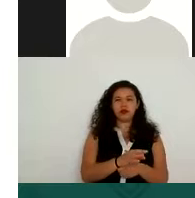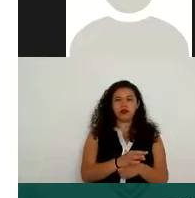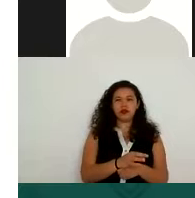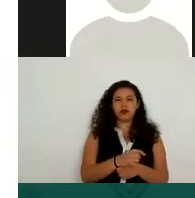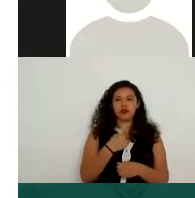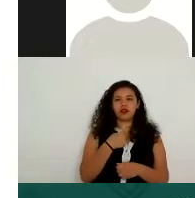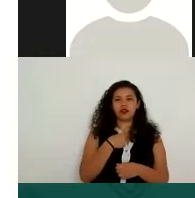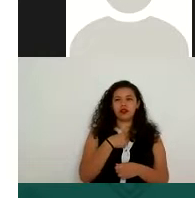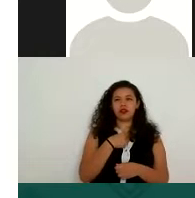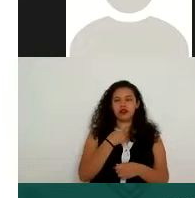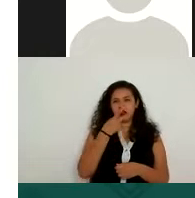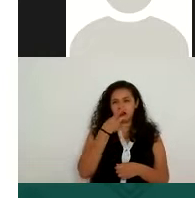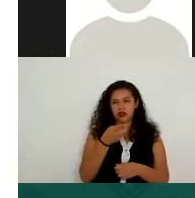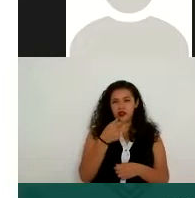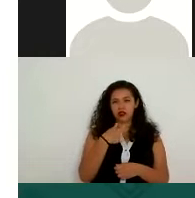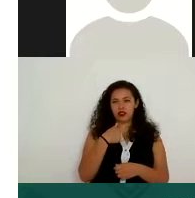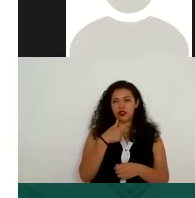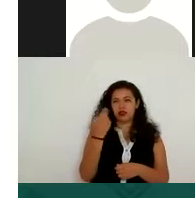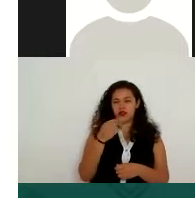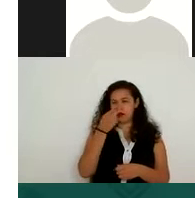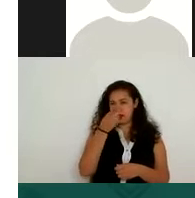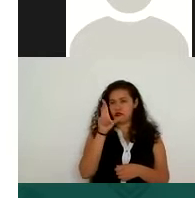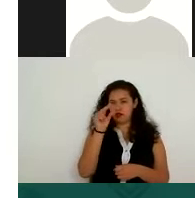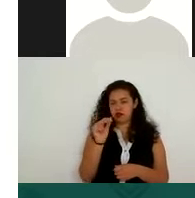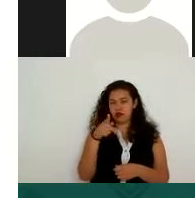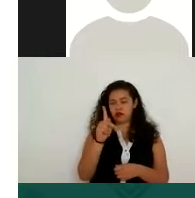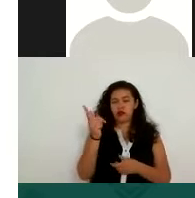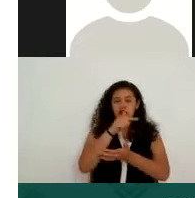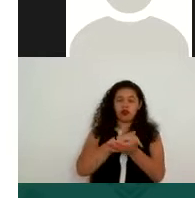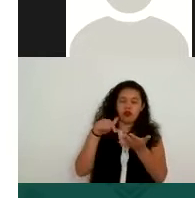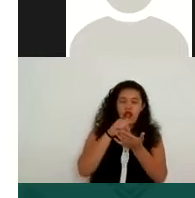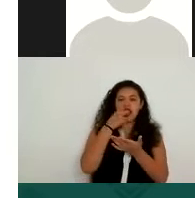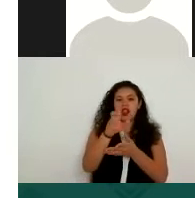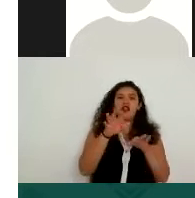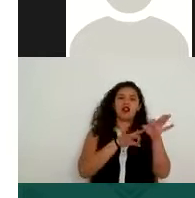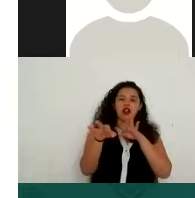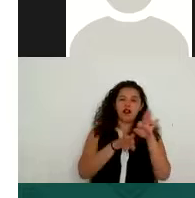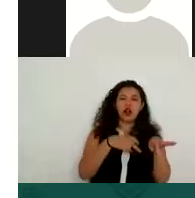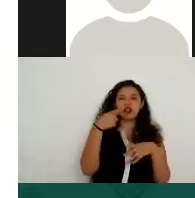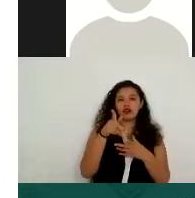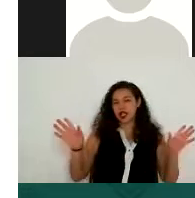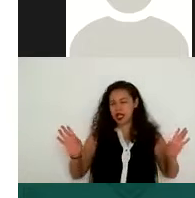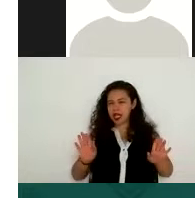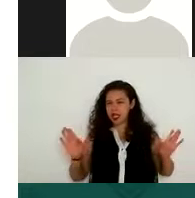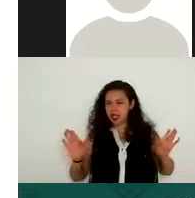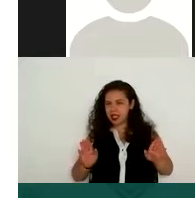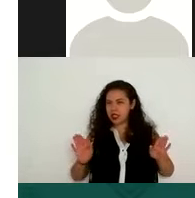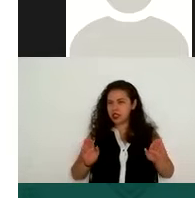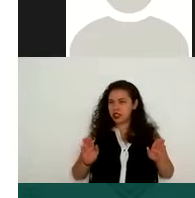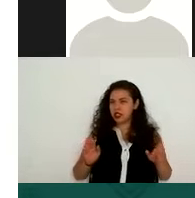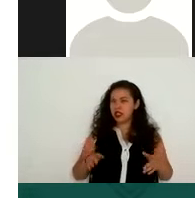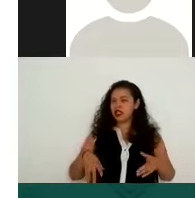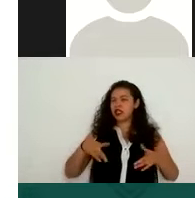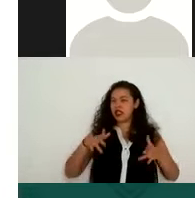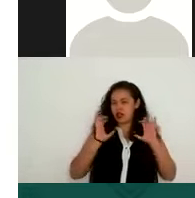si bien no estoy diciendo nombre, pero estoy diciendo en dónde se encuentra, en qué labora, cuál es su profesión, quizás las características físicas, yo